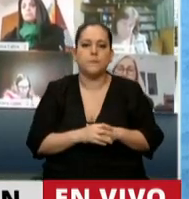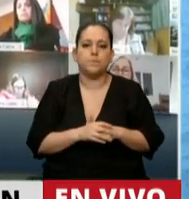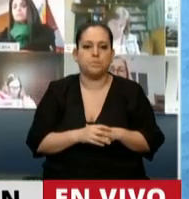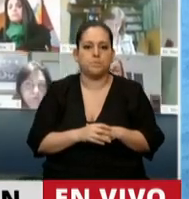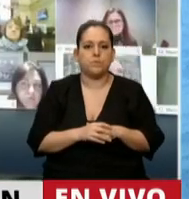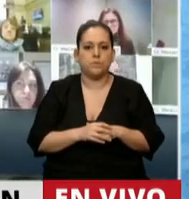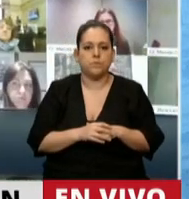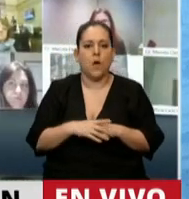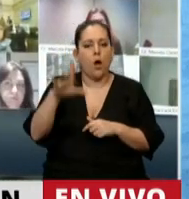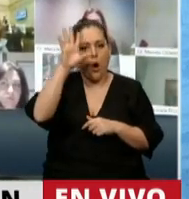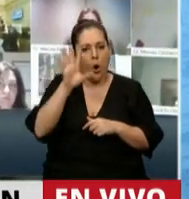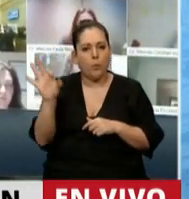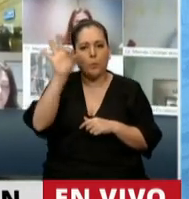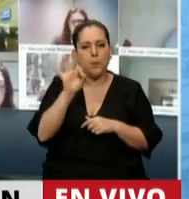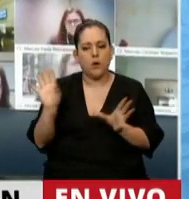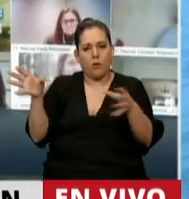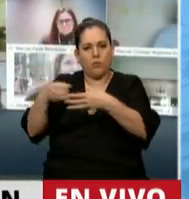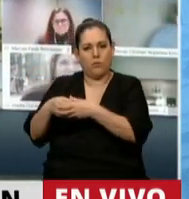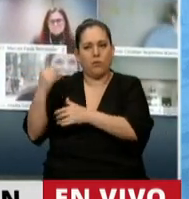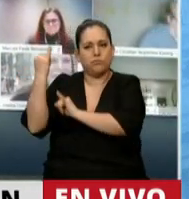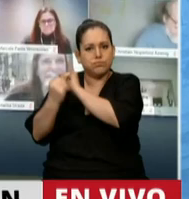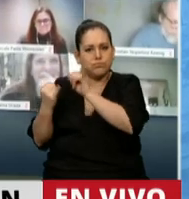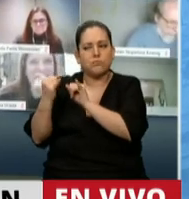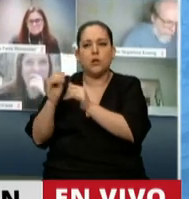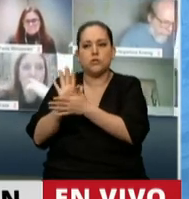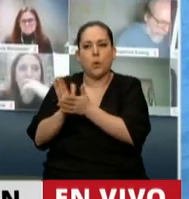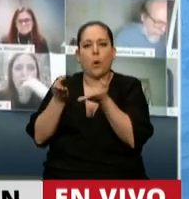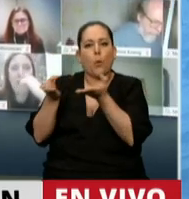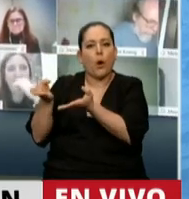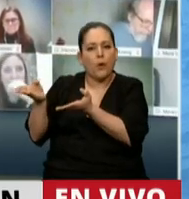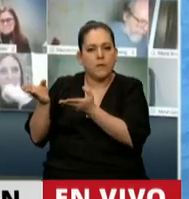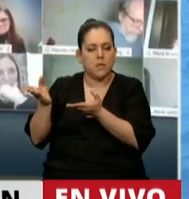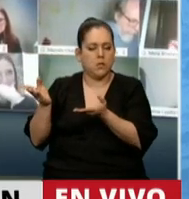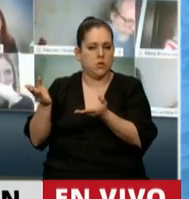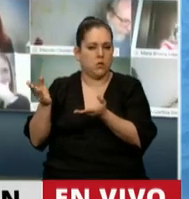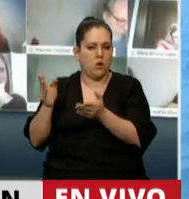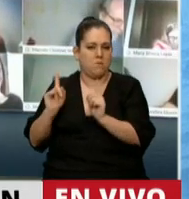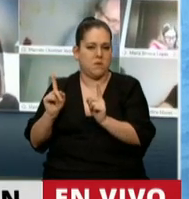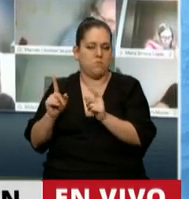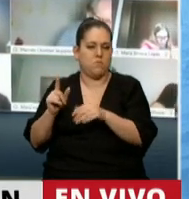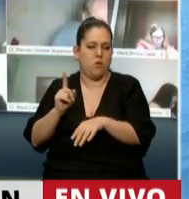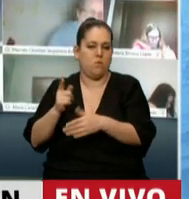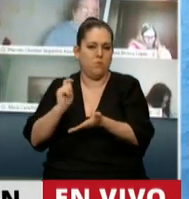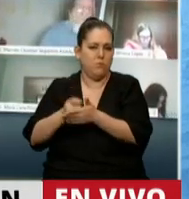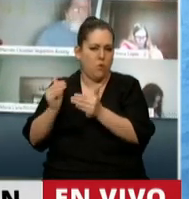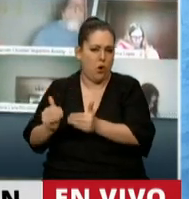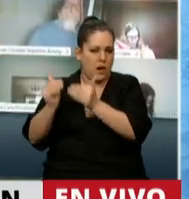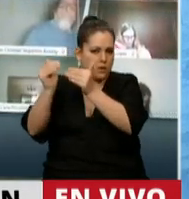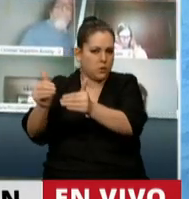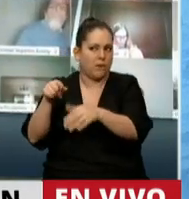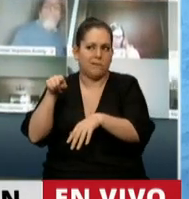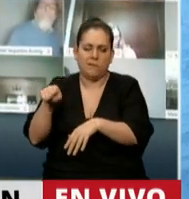opinión de los que antecedieron del uso de la palabra, hablando sobre los beneficios de la inversión de esta moratoria, una herramienta